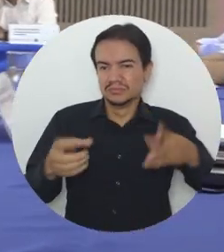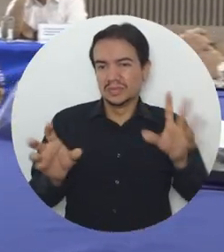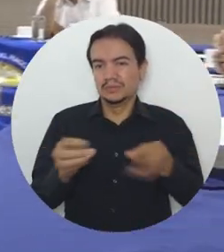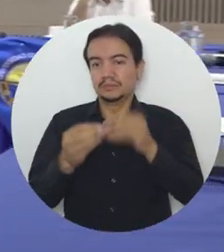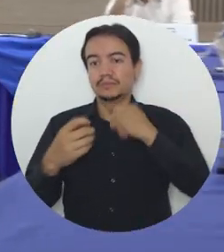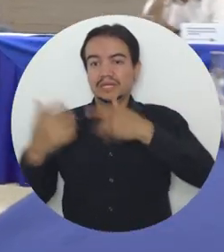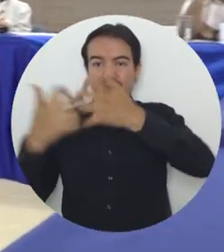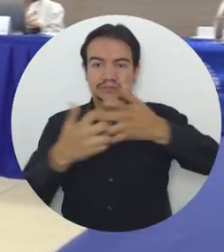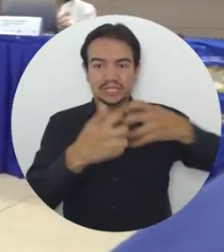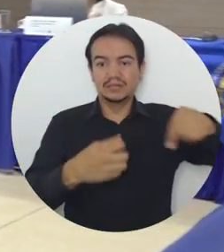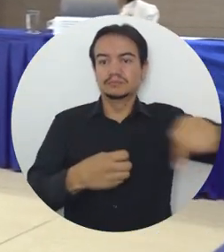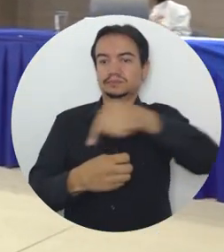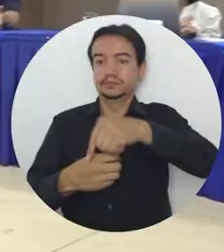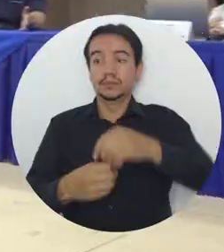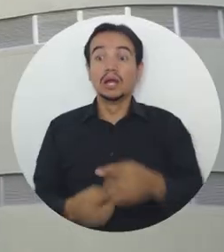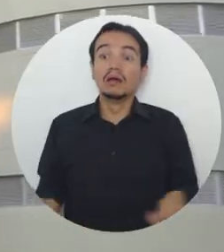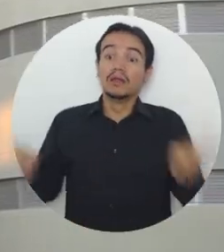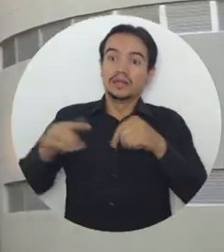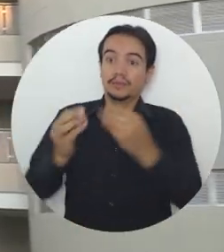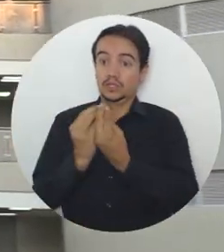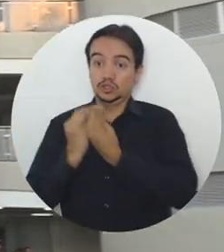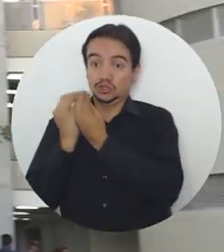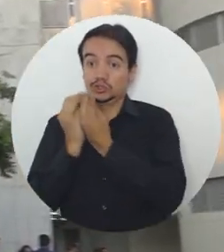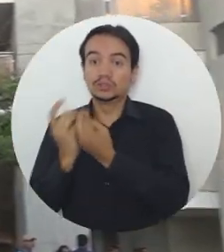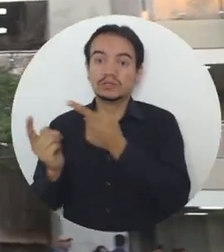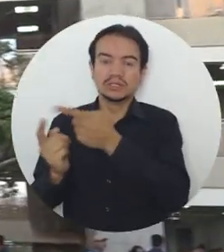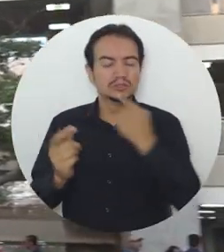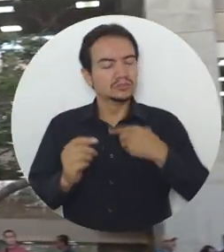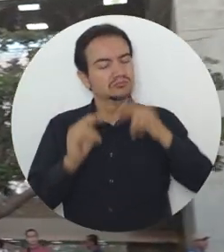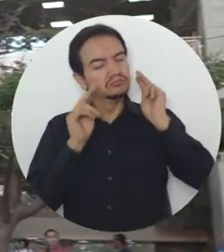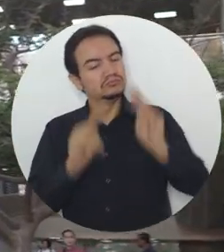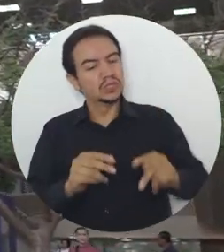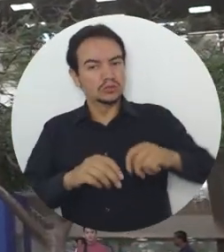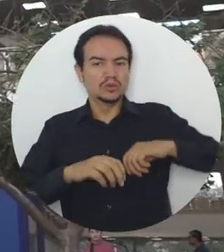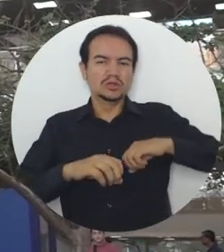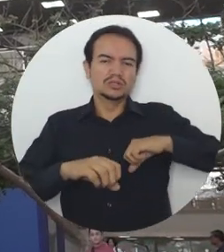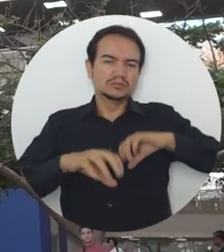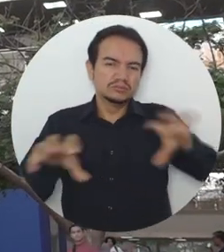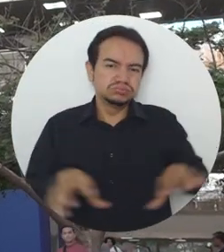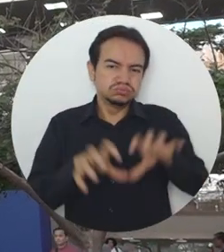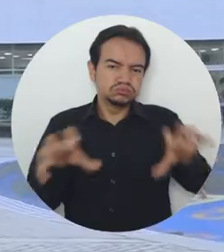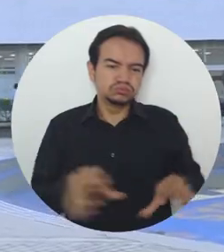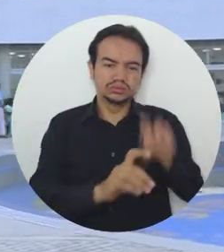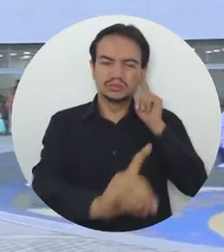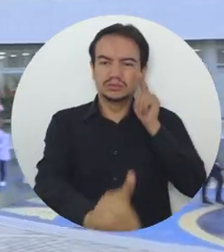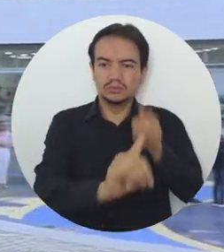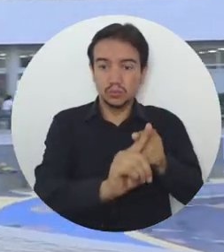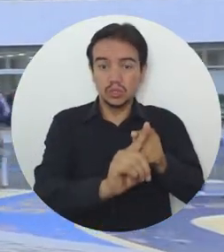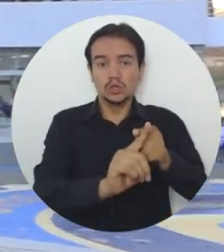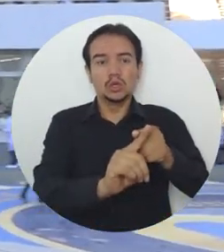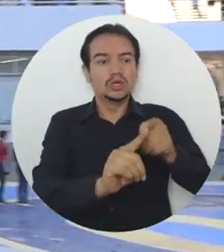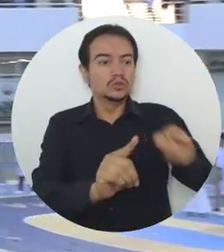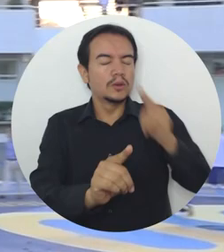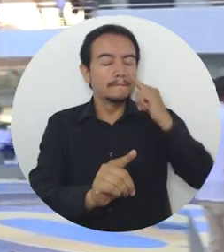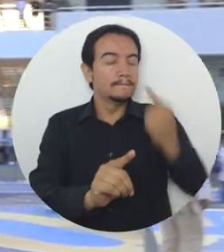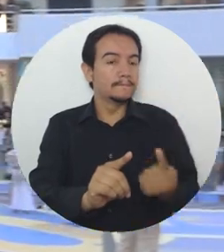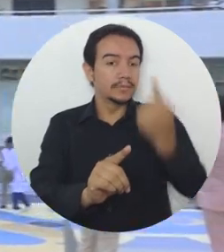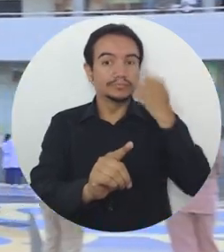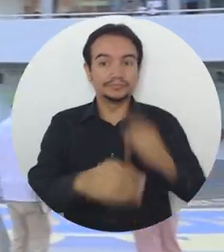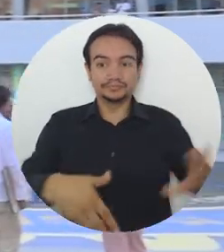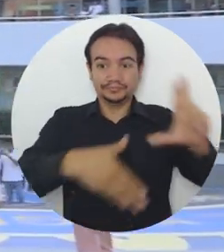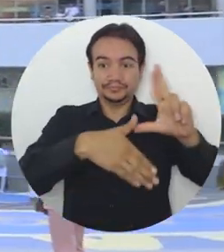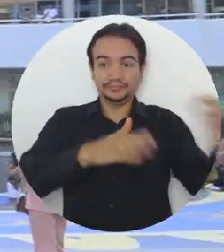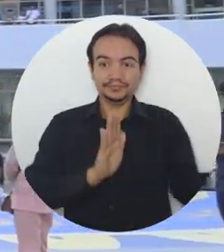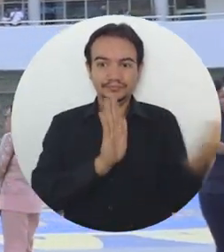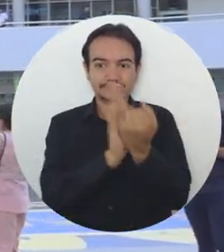el Consejo Superior dio luz verde de manera unánime para que la Universidad del Magdalena continúe con los trámites requeridos, con miras a convertirse en la primera Universidad